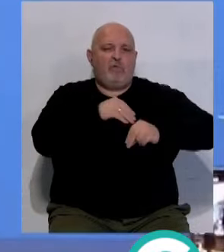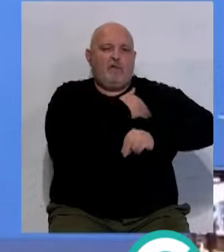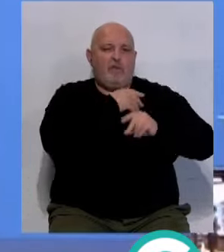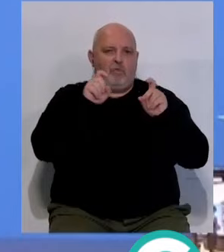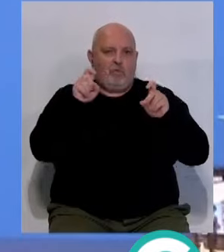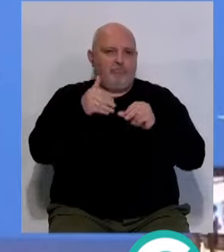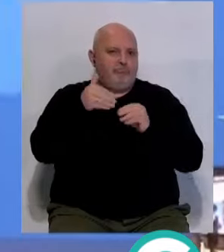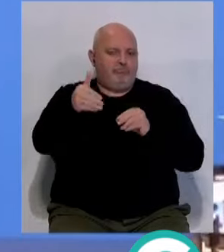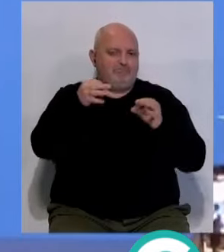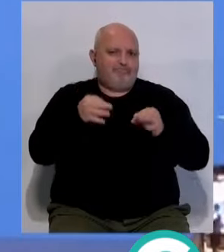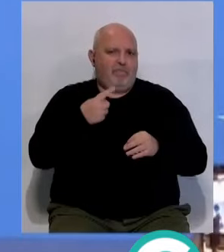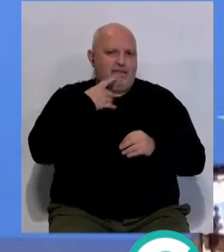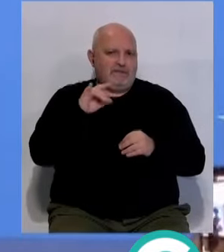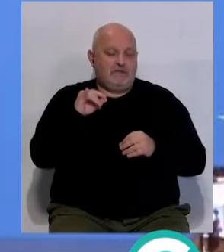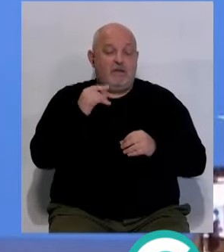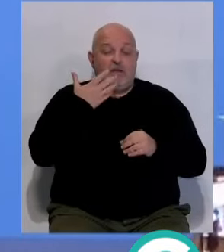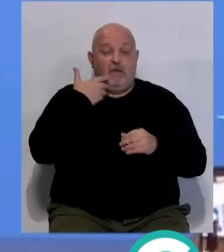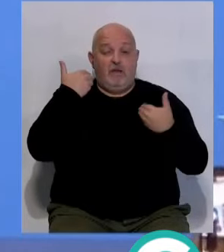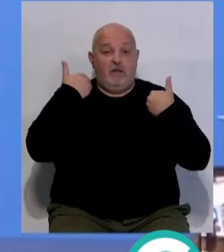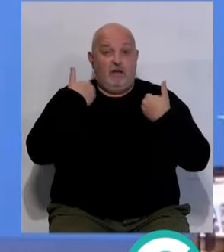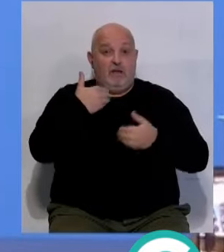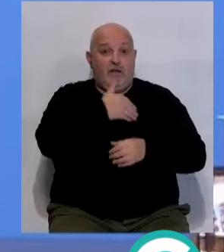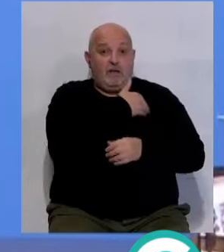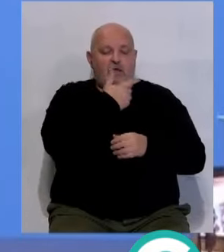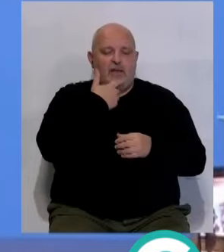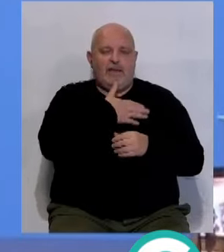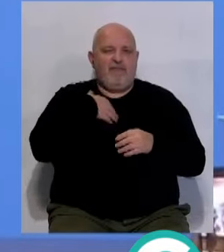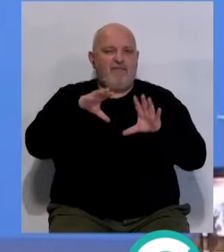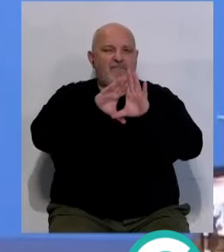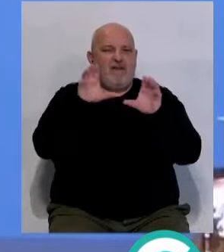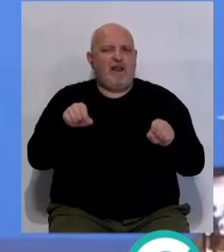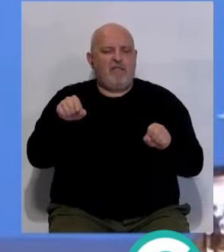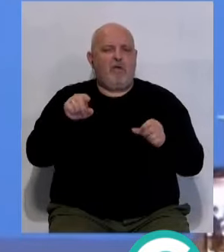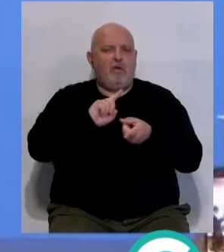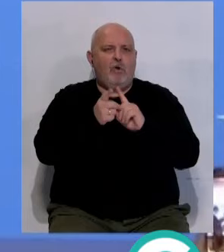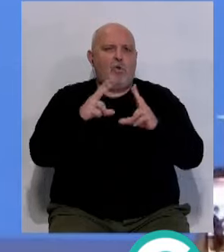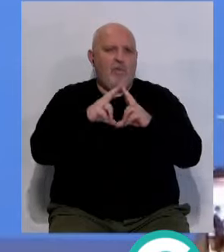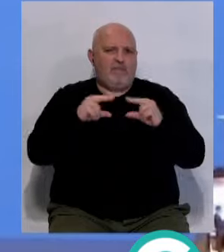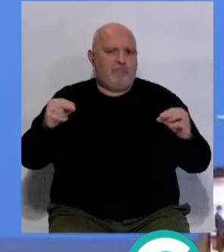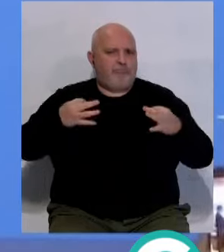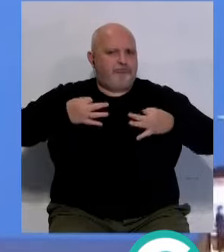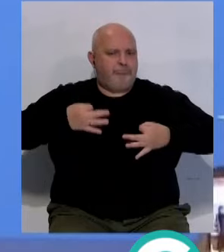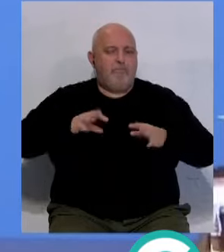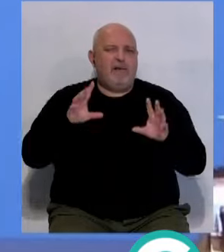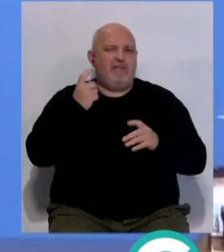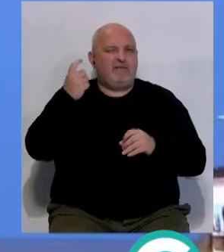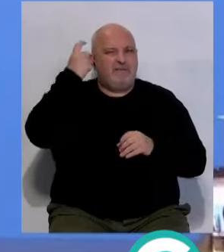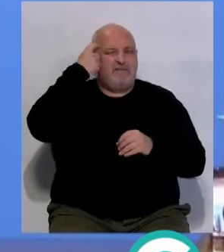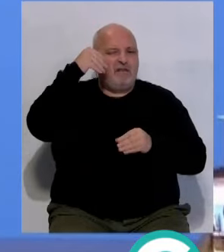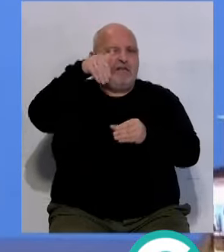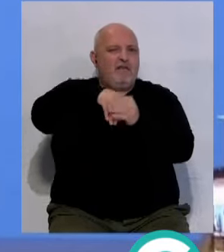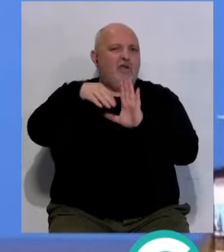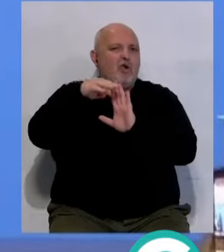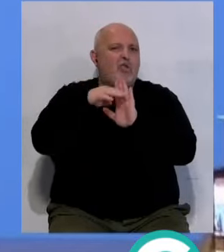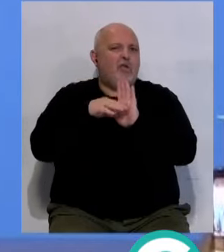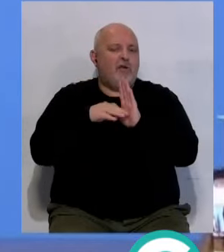Ciencias de la Educación. Asegura que desde la institución académica quieren que Valcárcel sea universitario, pero como ha dicho, necesitan conocer los términos